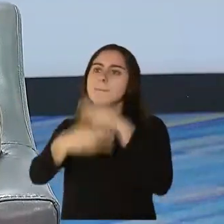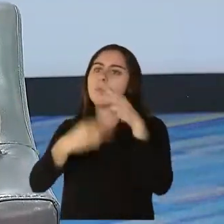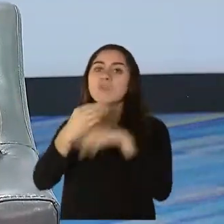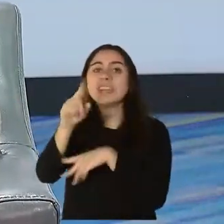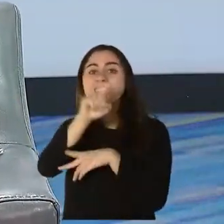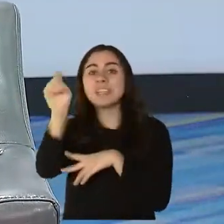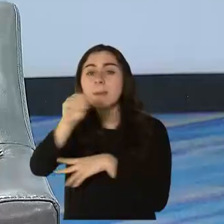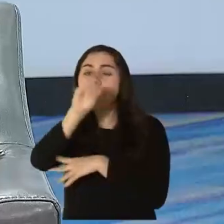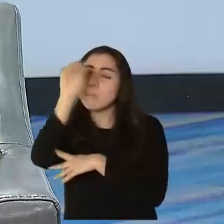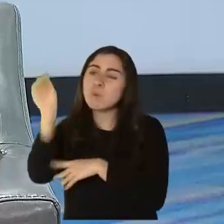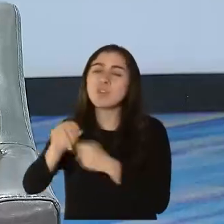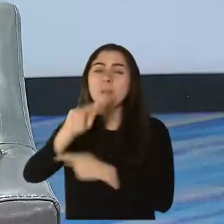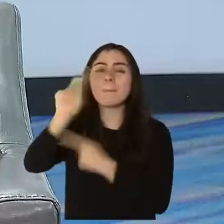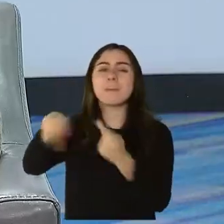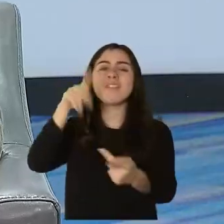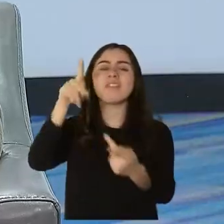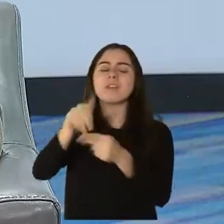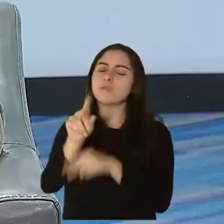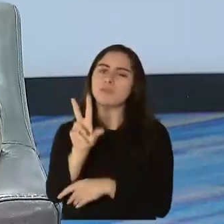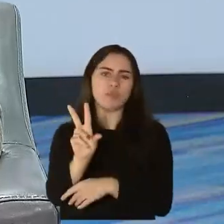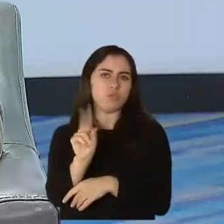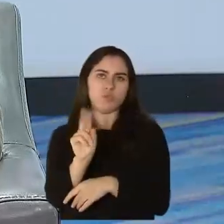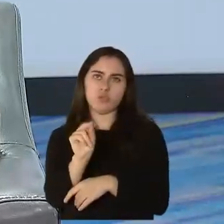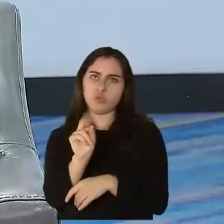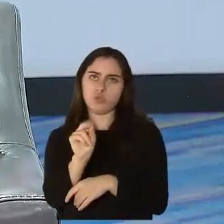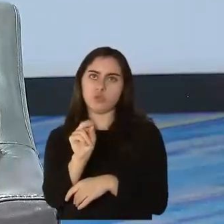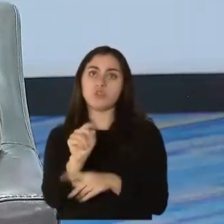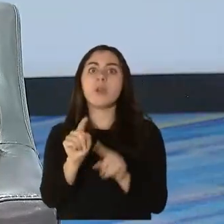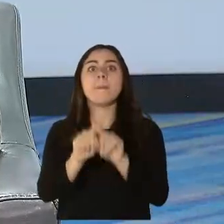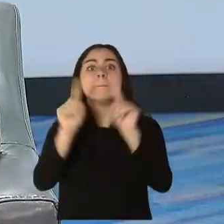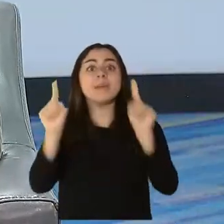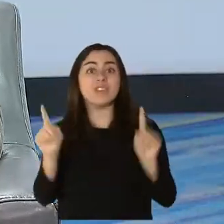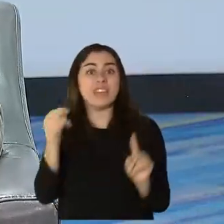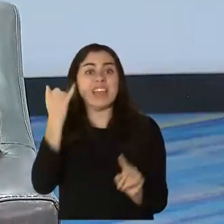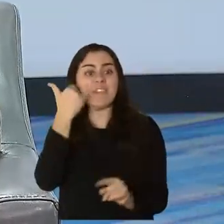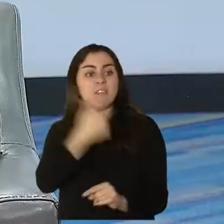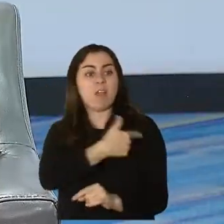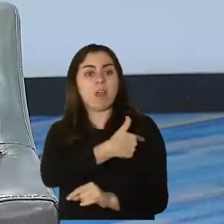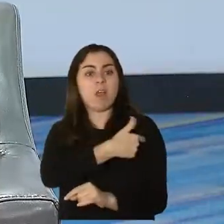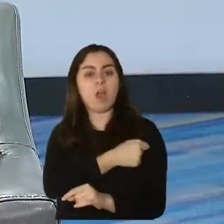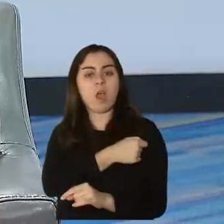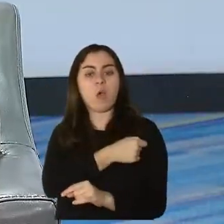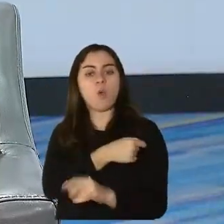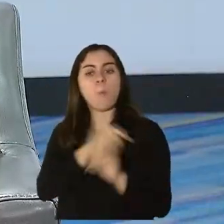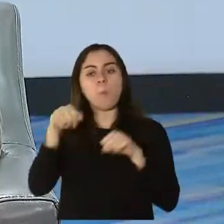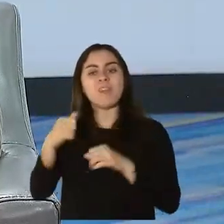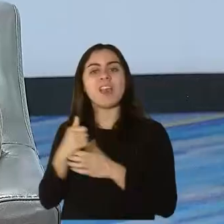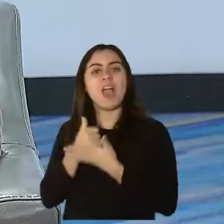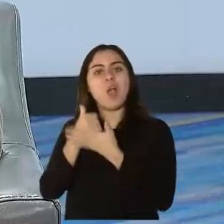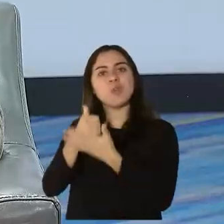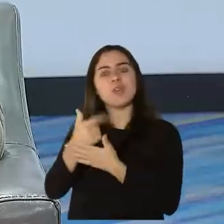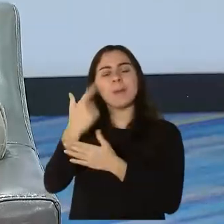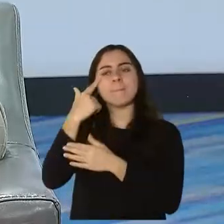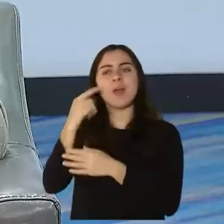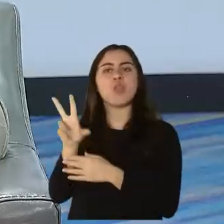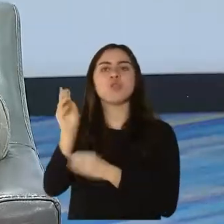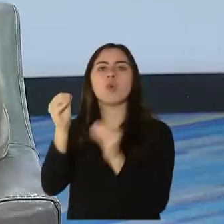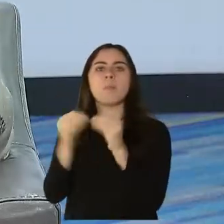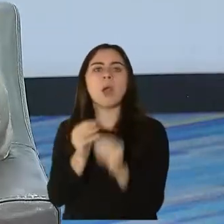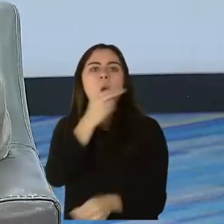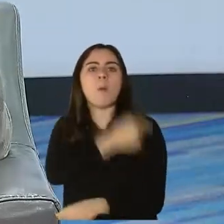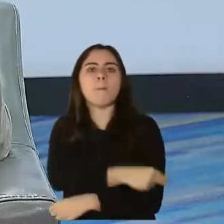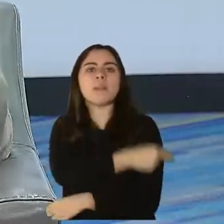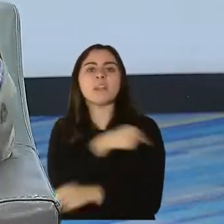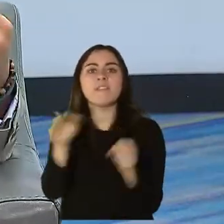severidad que te lleve a un hospital, eso es una diferencia bien significativa. Lo que no sabemos con esta vacuna todavía, con estas vacunas, es si